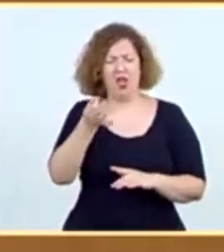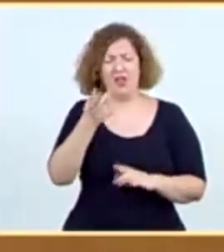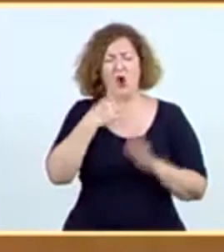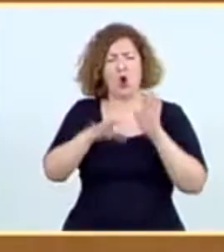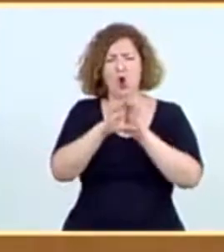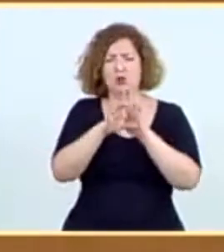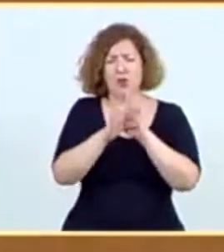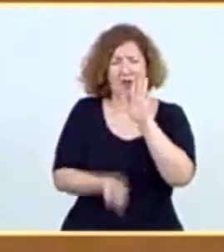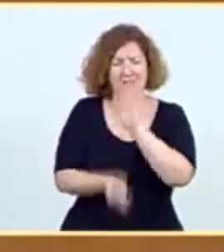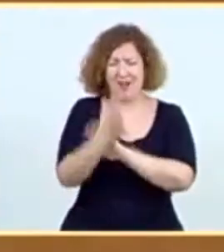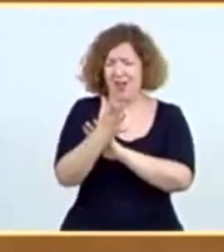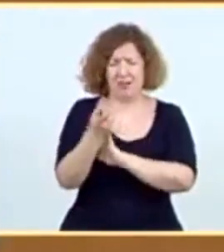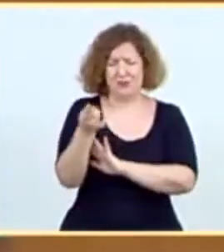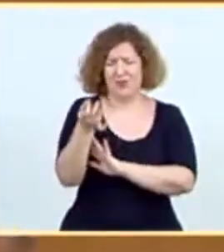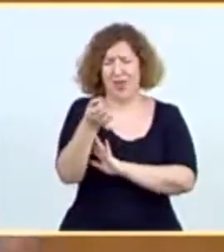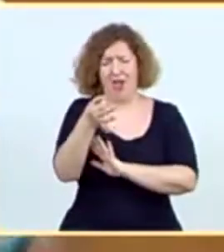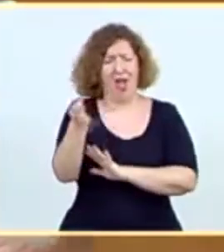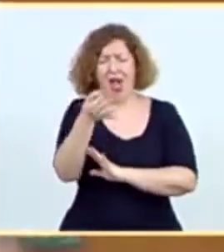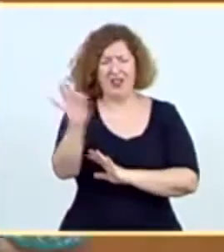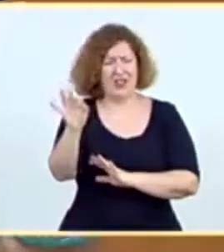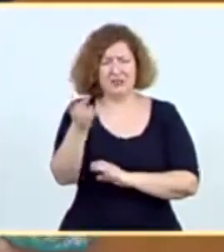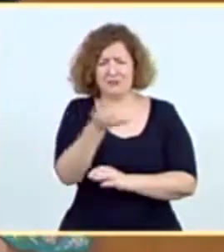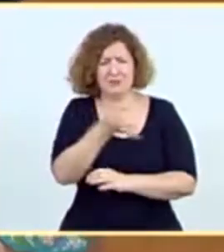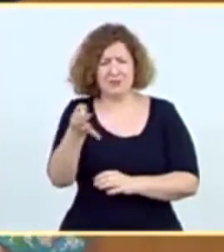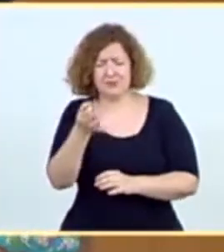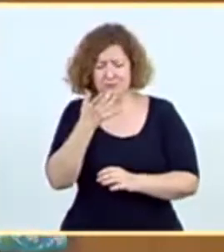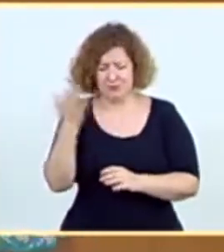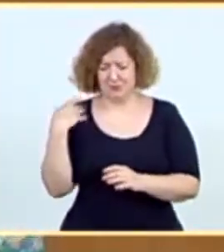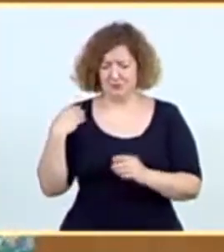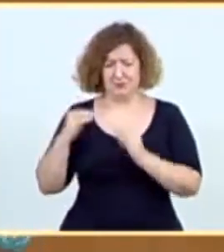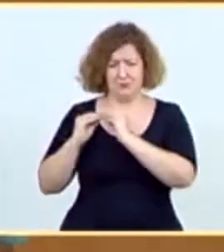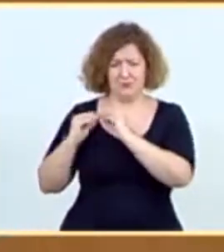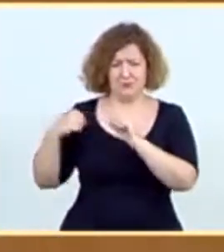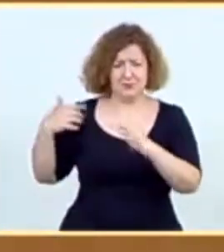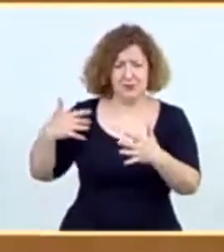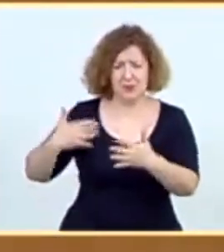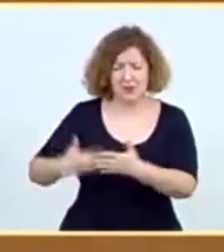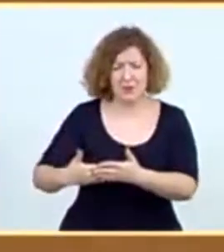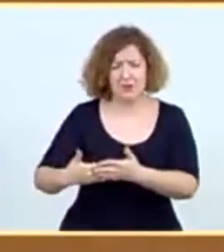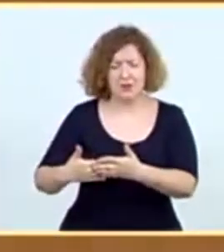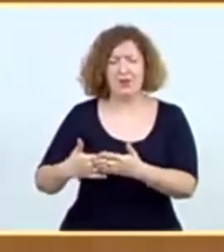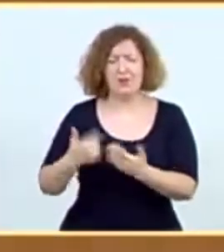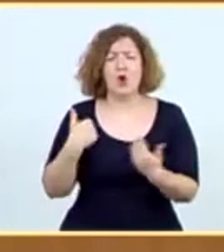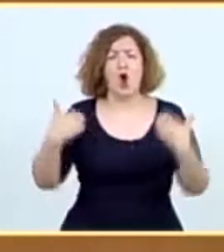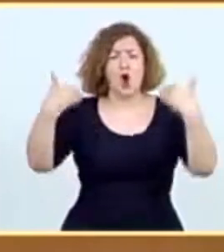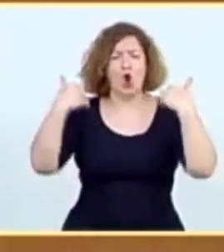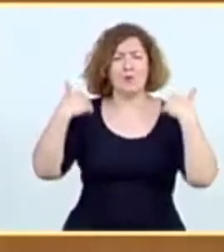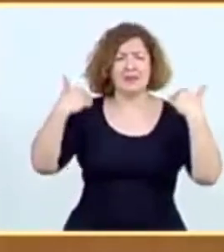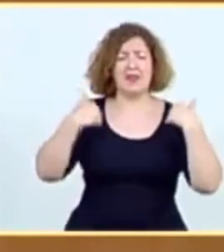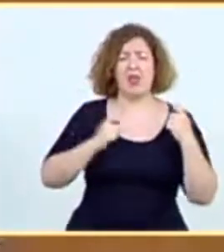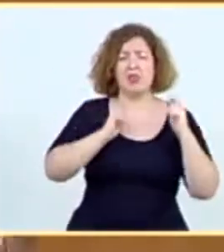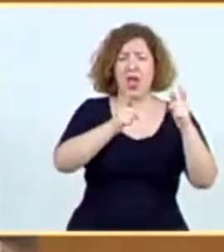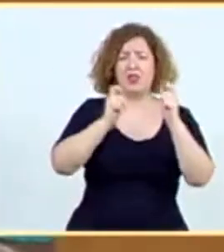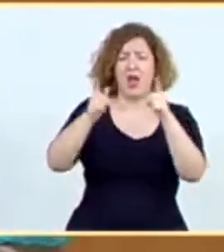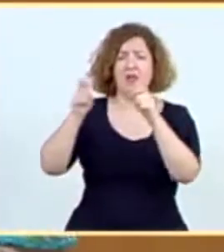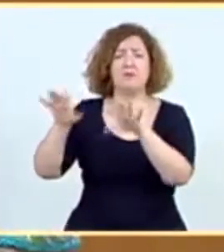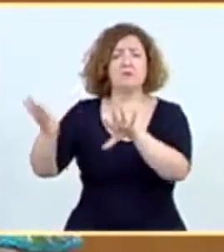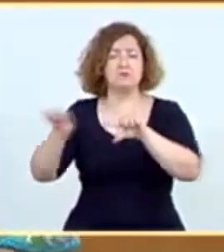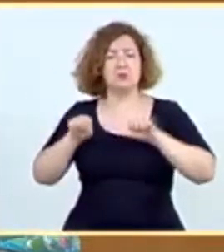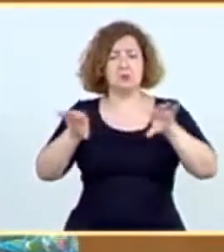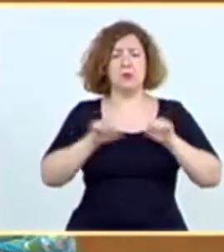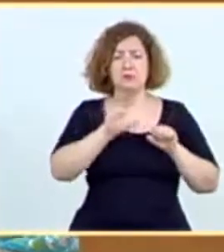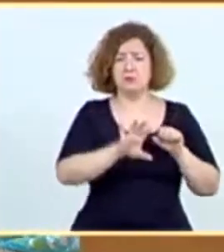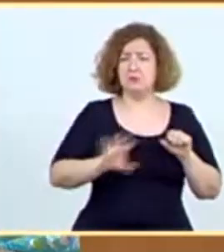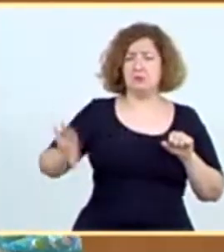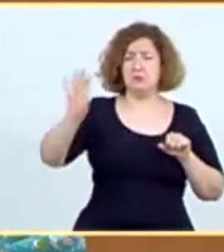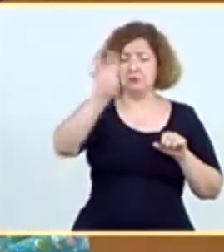Constitución española, no en vano, durante todo este periodo y tras las respectivas competencias que han ido asumiendo los distintos gobiernos autonómicos en